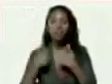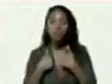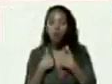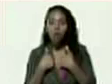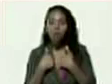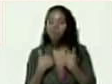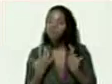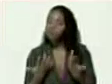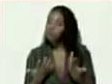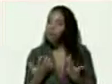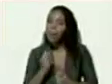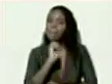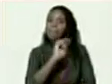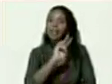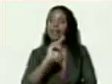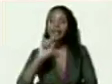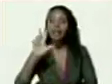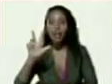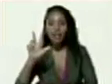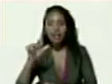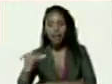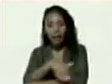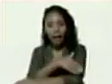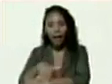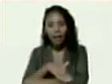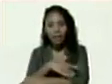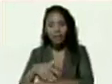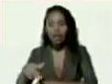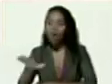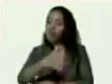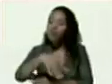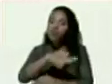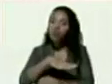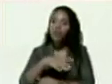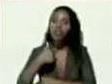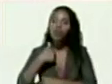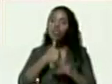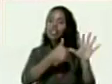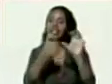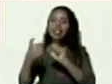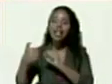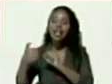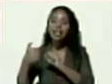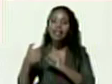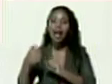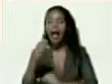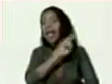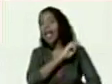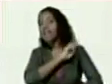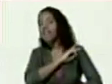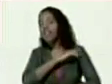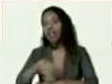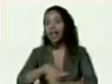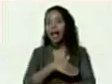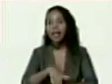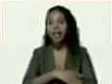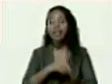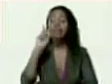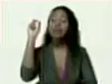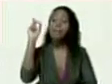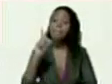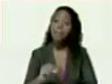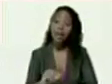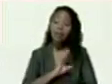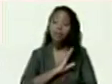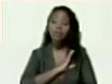tengo 23 calles donde tengo 60 jefes de calle y también tenemos